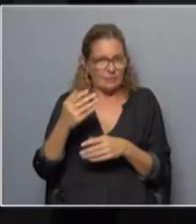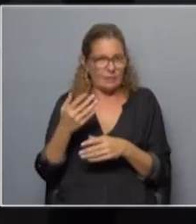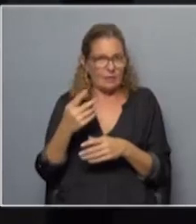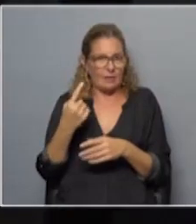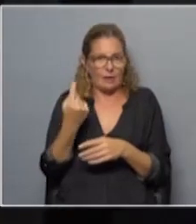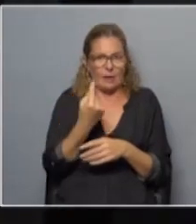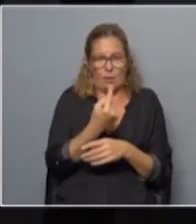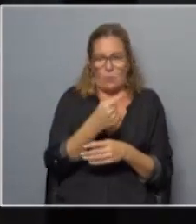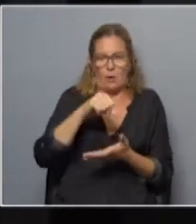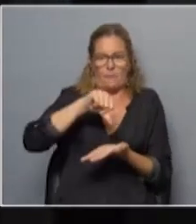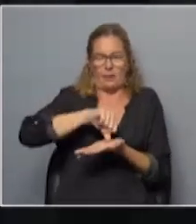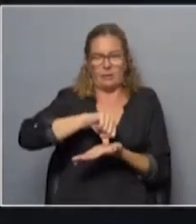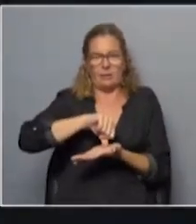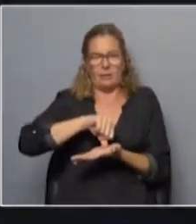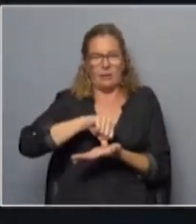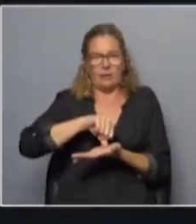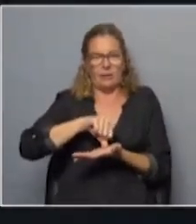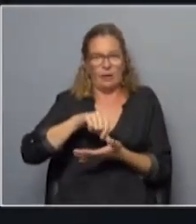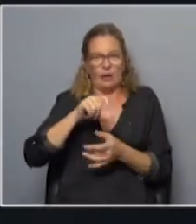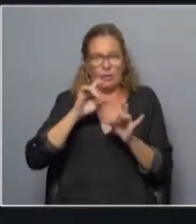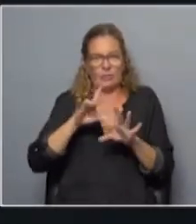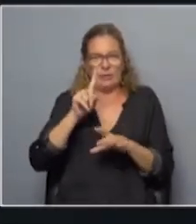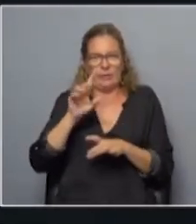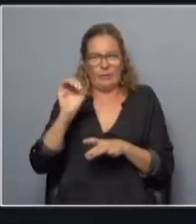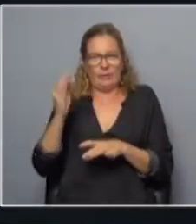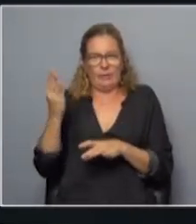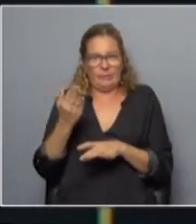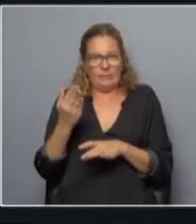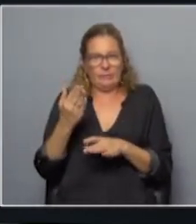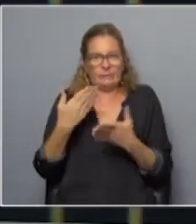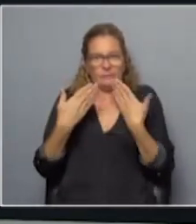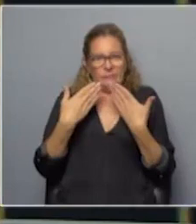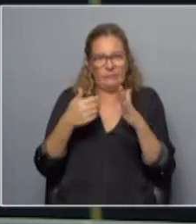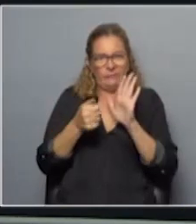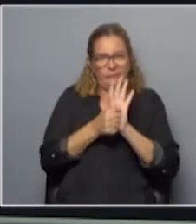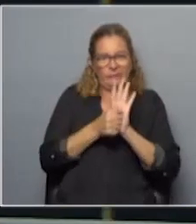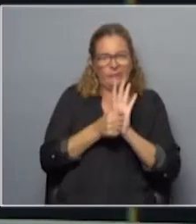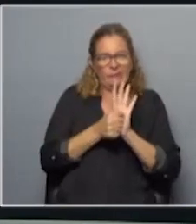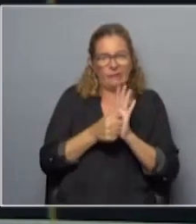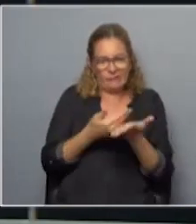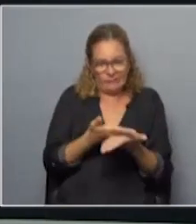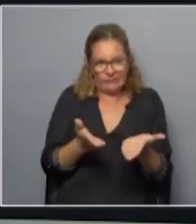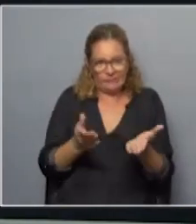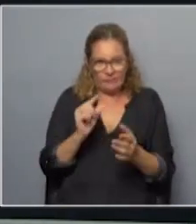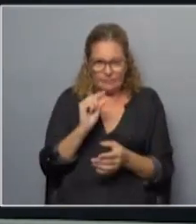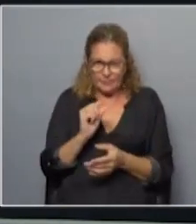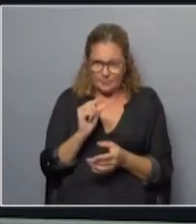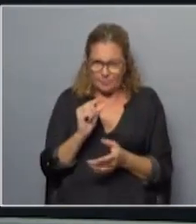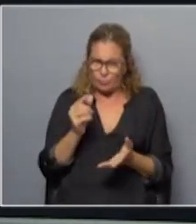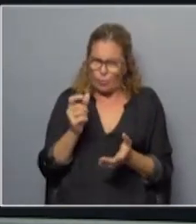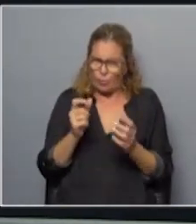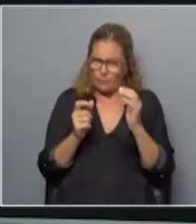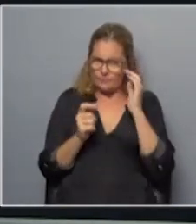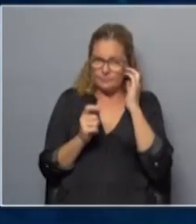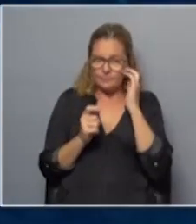país eso es claro ahora que solo el 10 hable de los artículos y de lo que está sobre la mesa parece poco sí hay